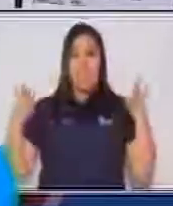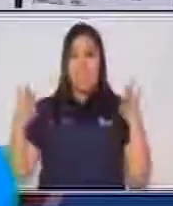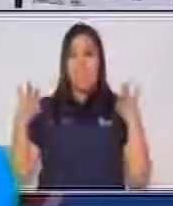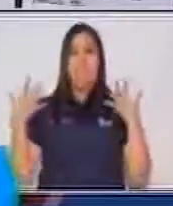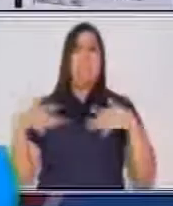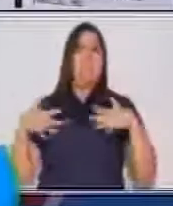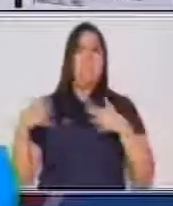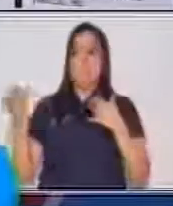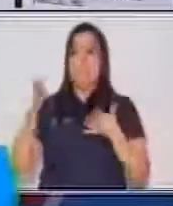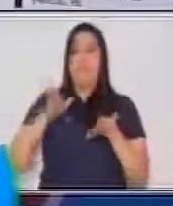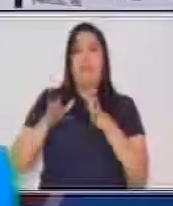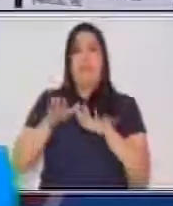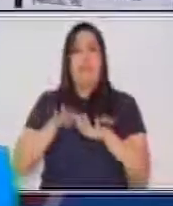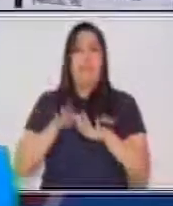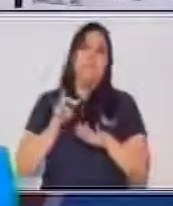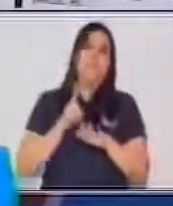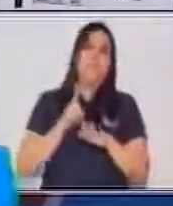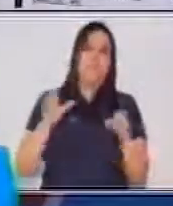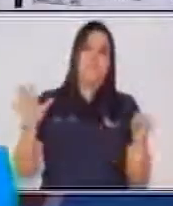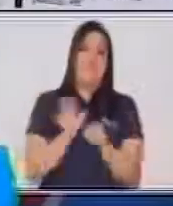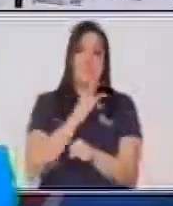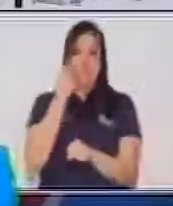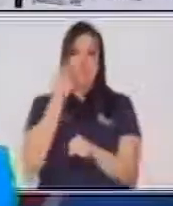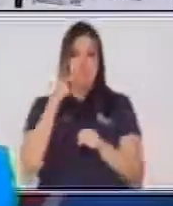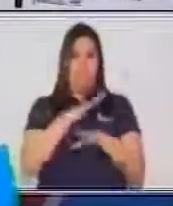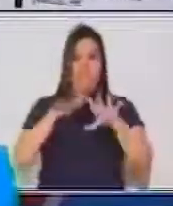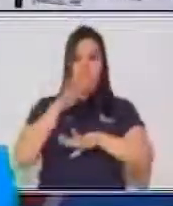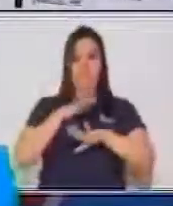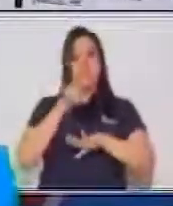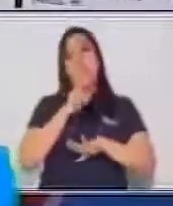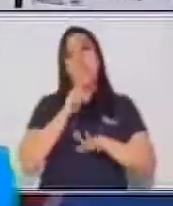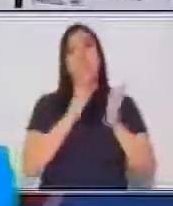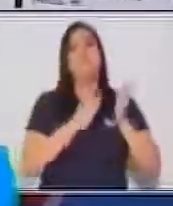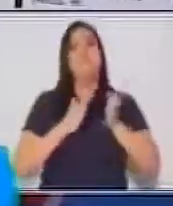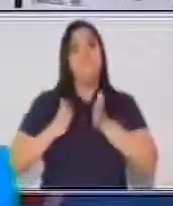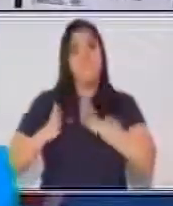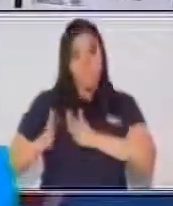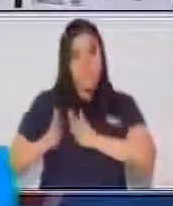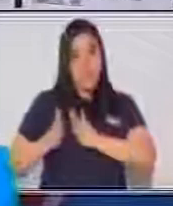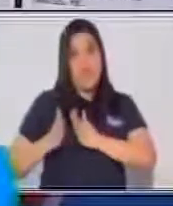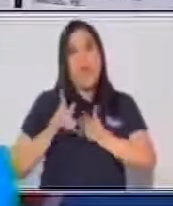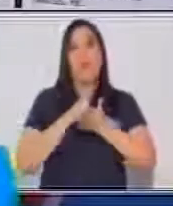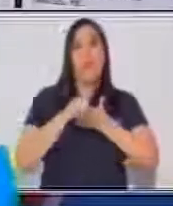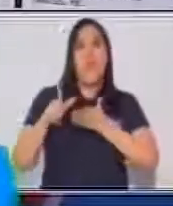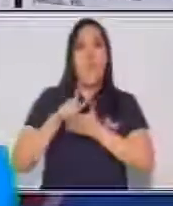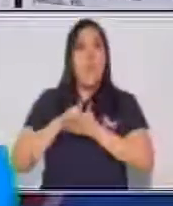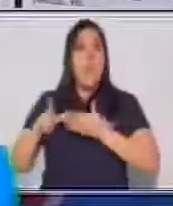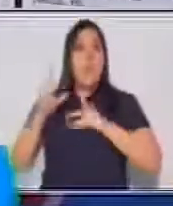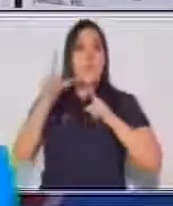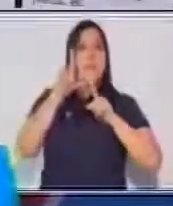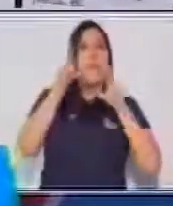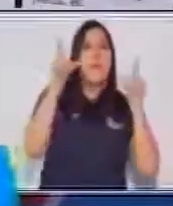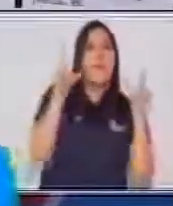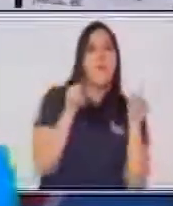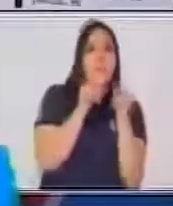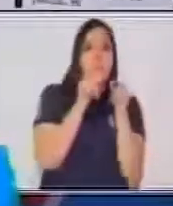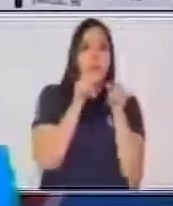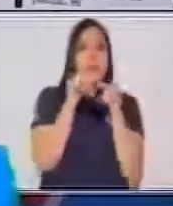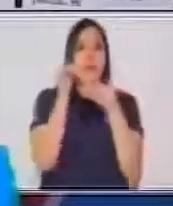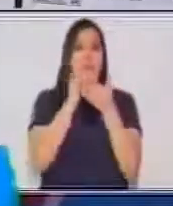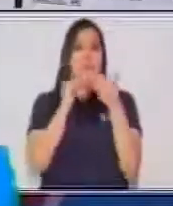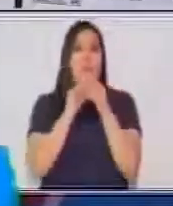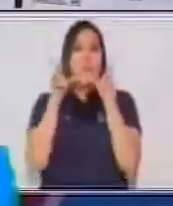saturado. Entonces, es importante que tú practiques o que tú puedas identificar cada uno de los